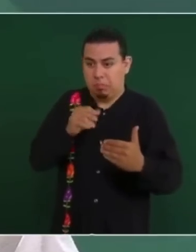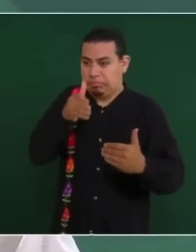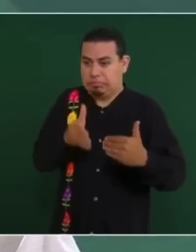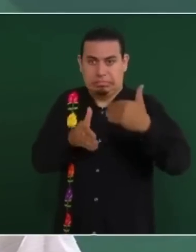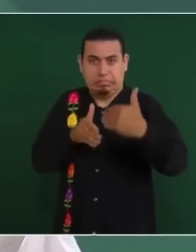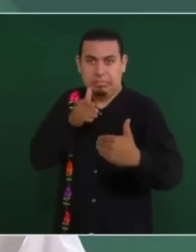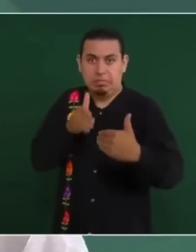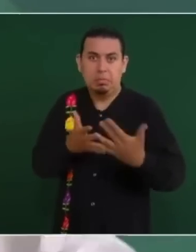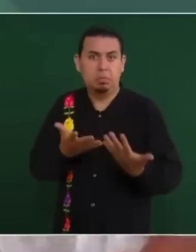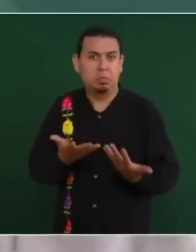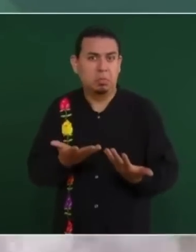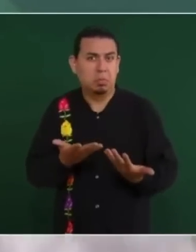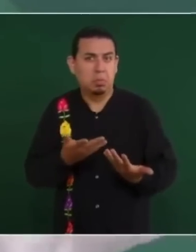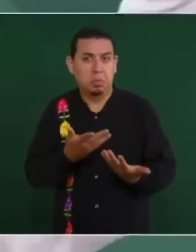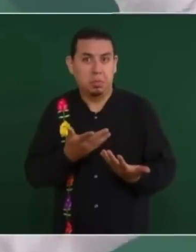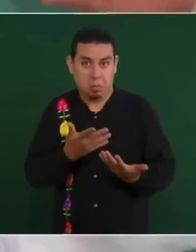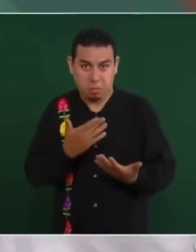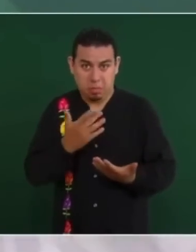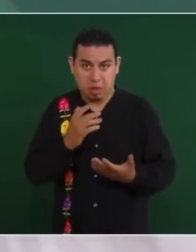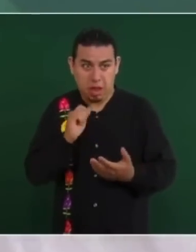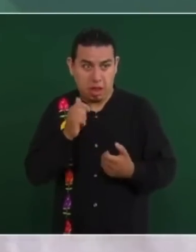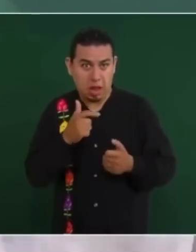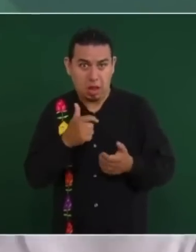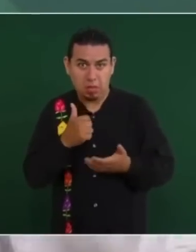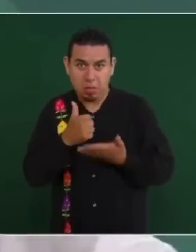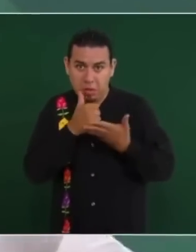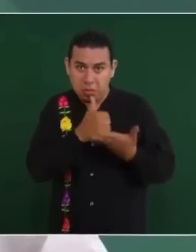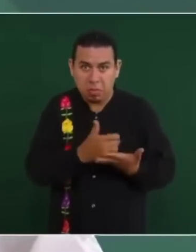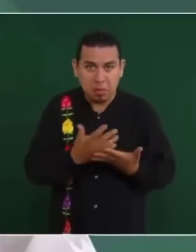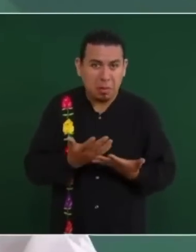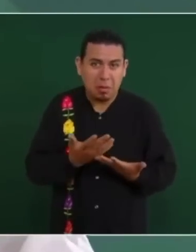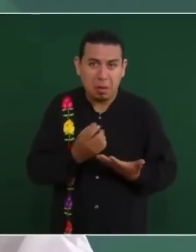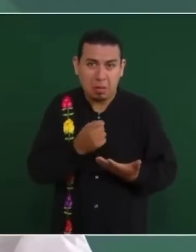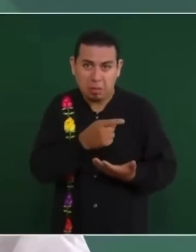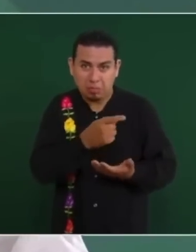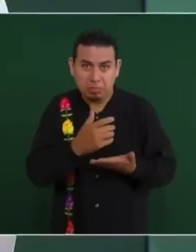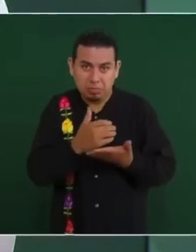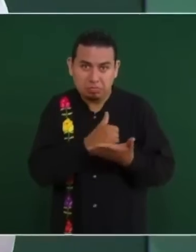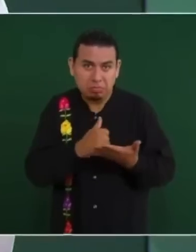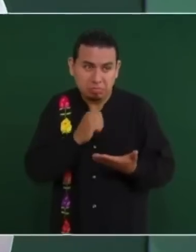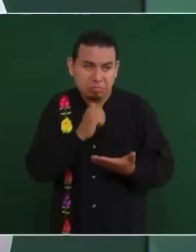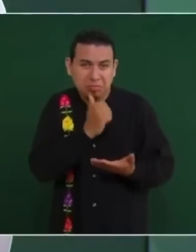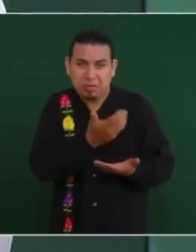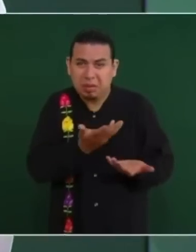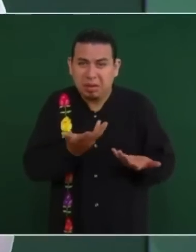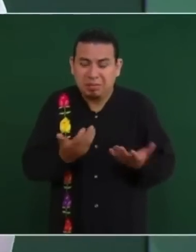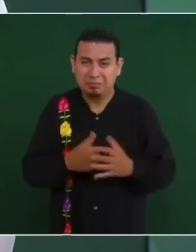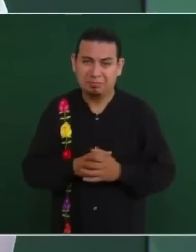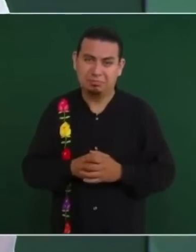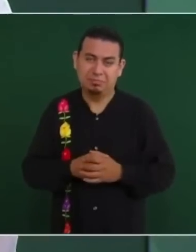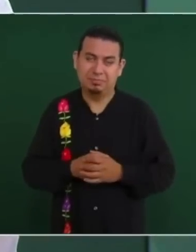Nada más porque queremos que